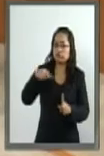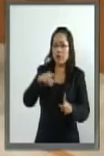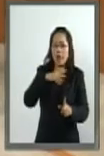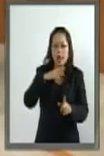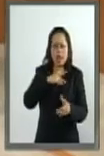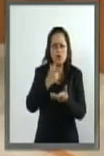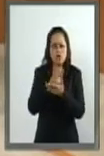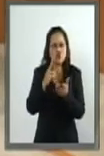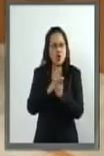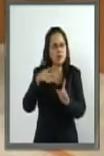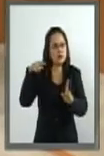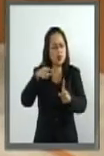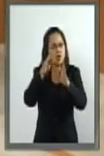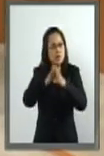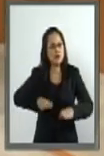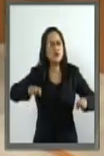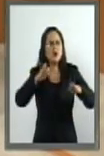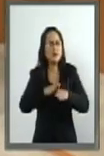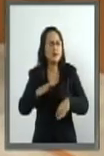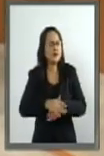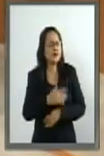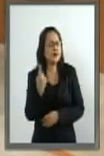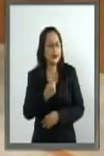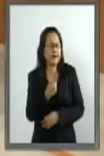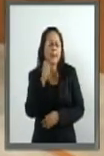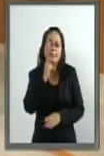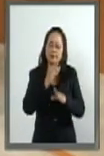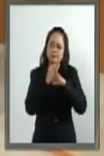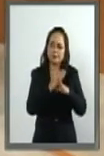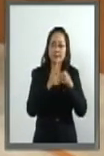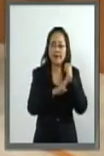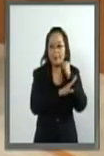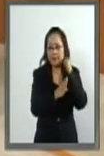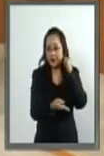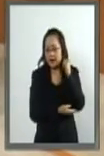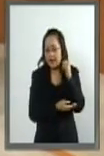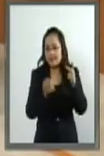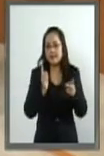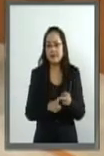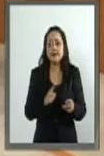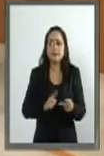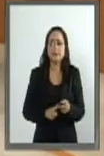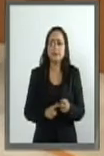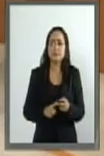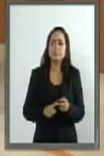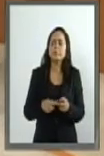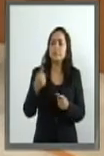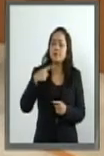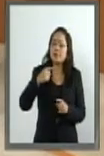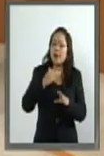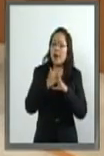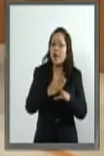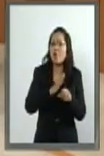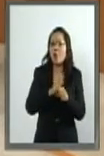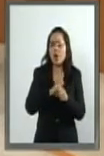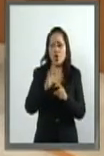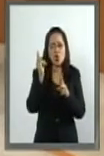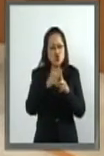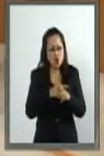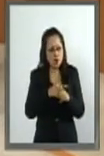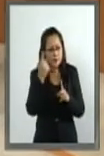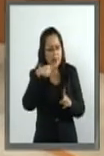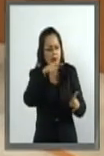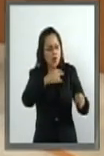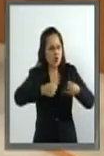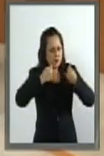ventaja, ya que también previenen los embarazos no deseados, en particular mediante el uso de condones por